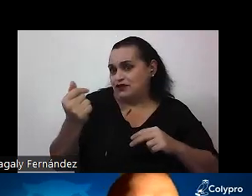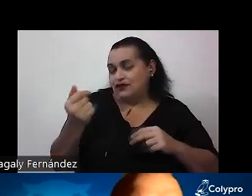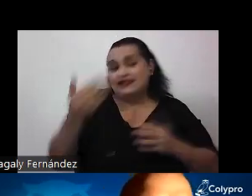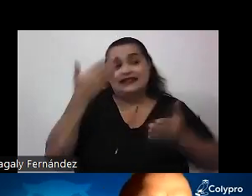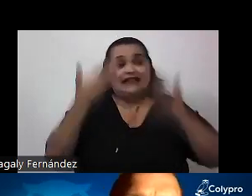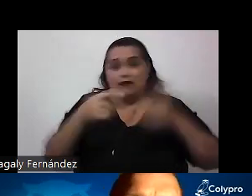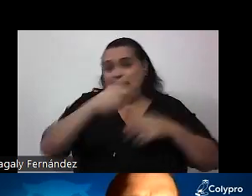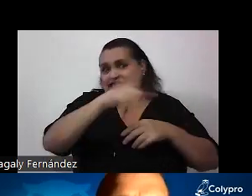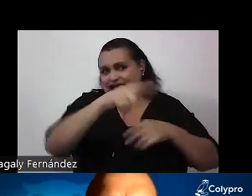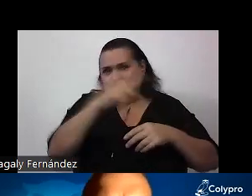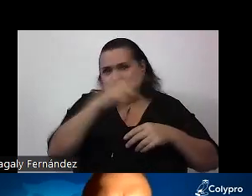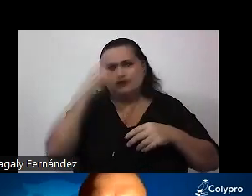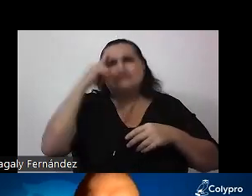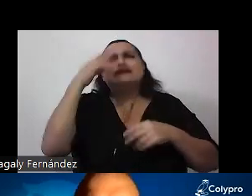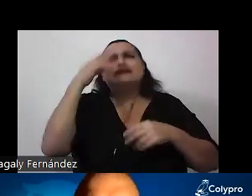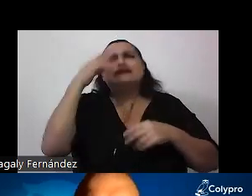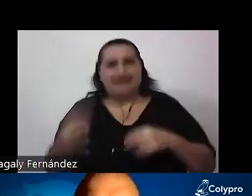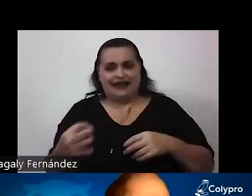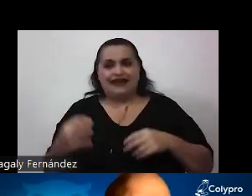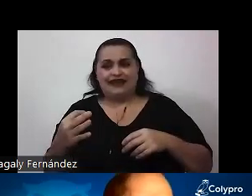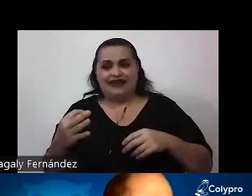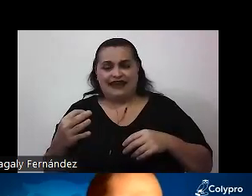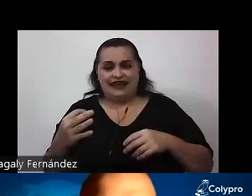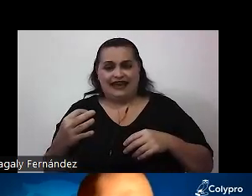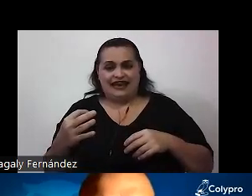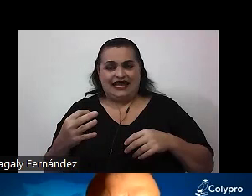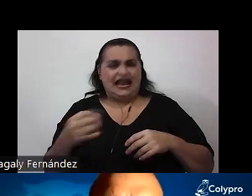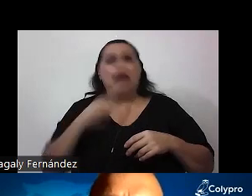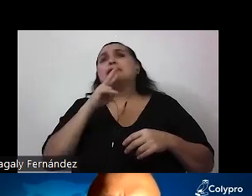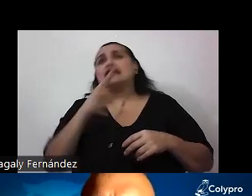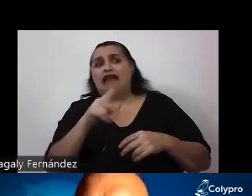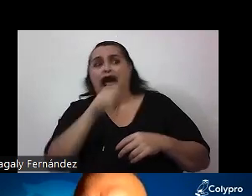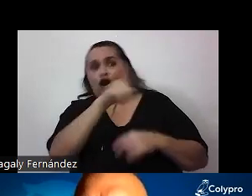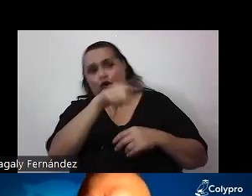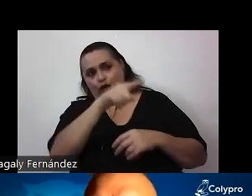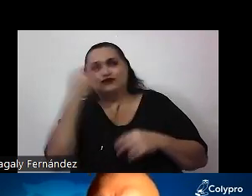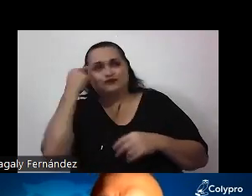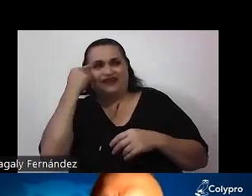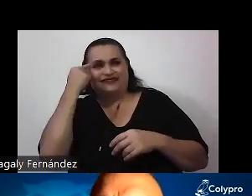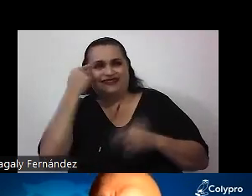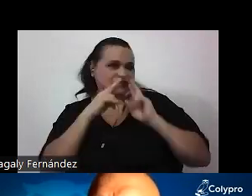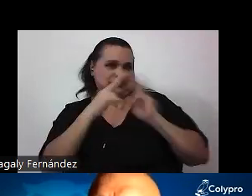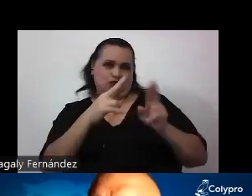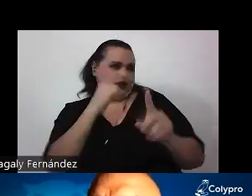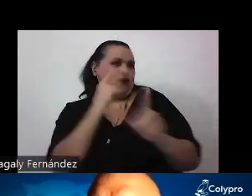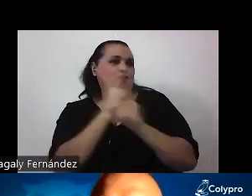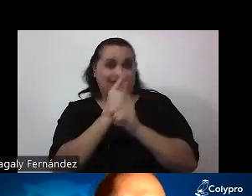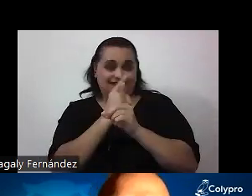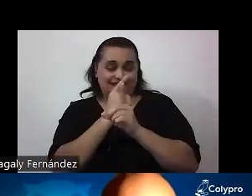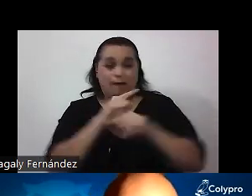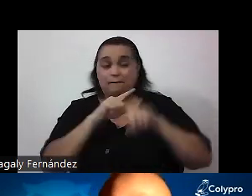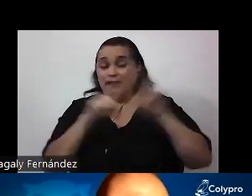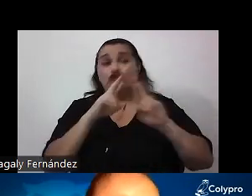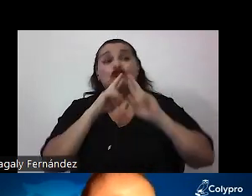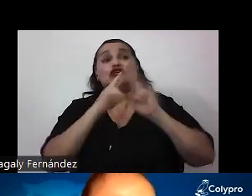convencidos y convencidas de que por ahí va la verdad y la respuesta. Y lo más probable es que esa respuesta sea